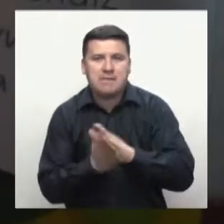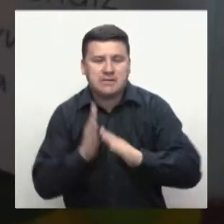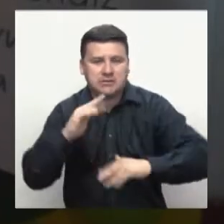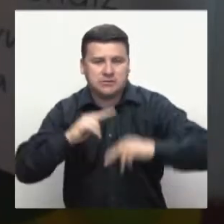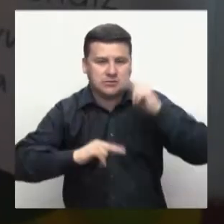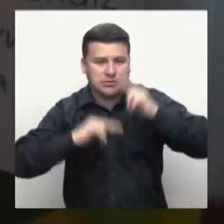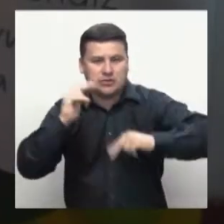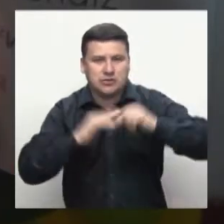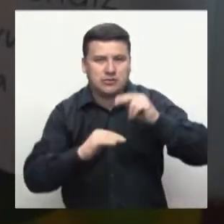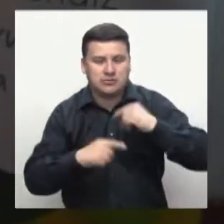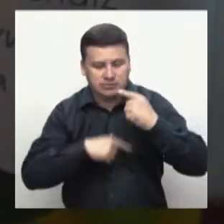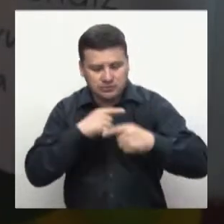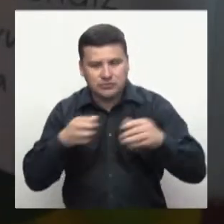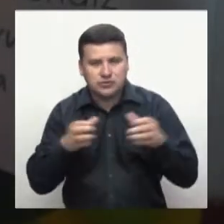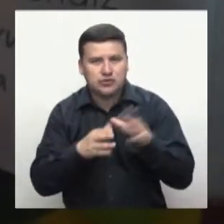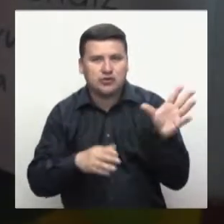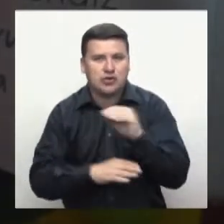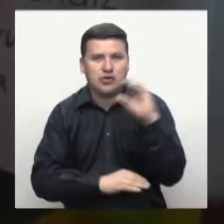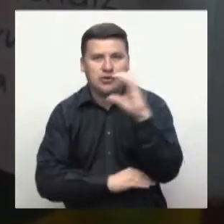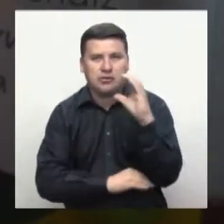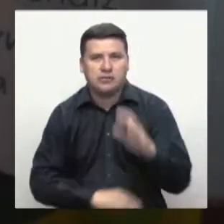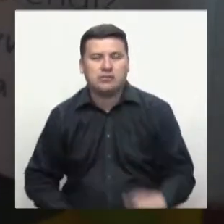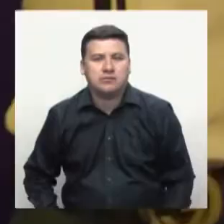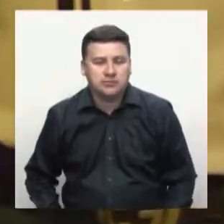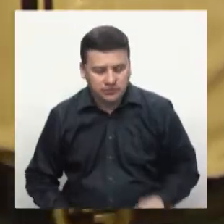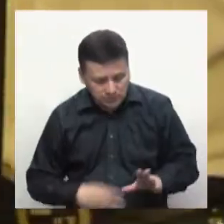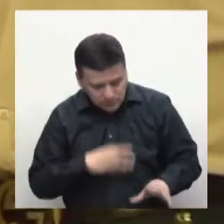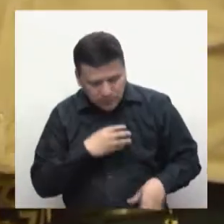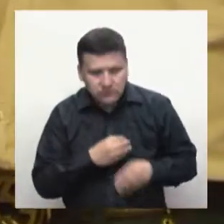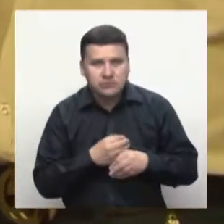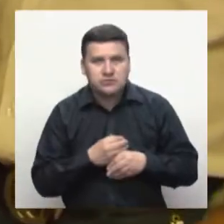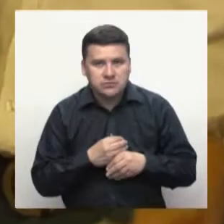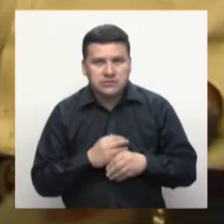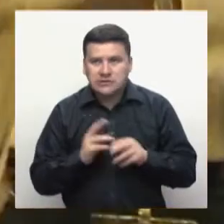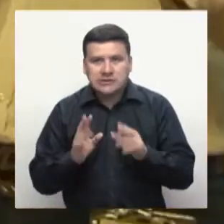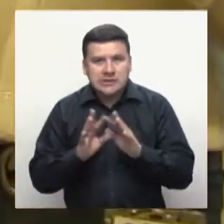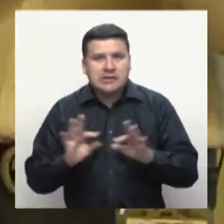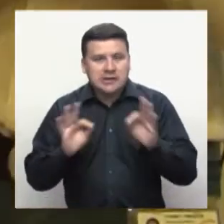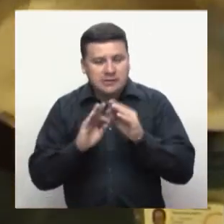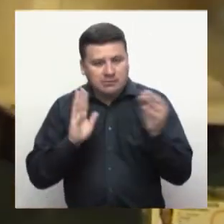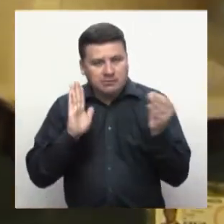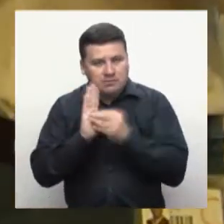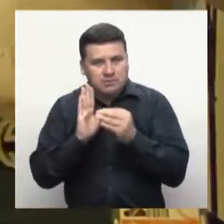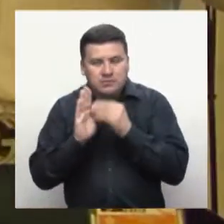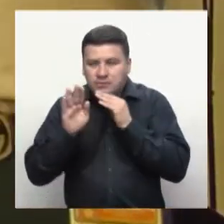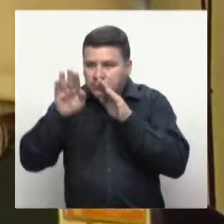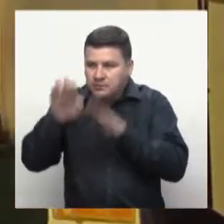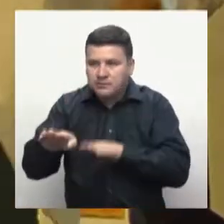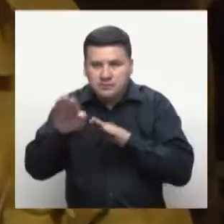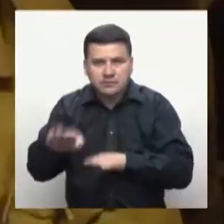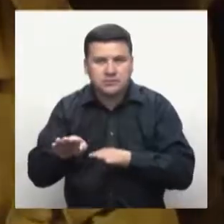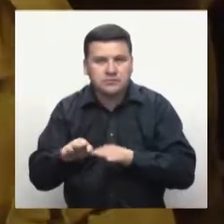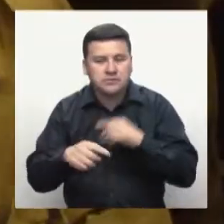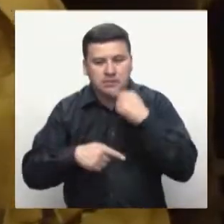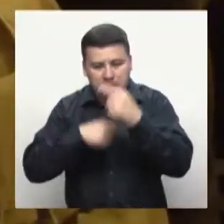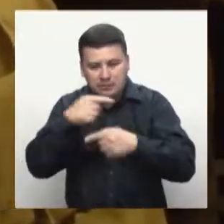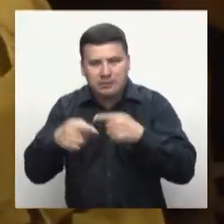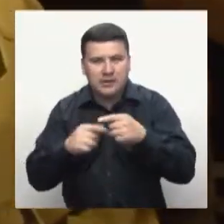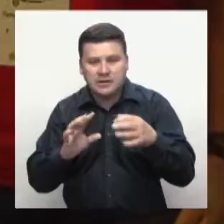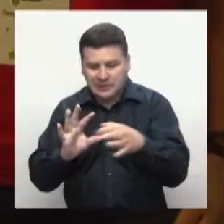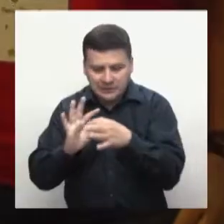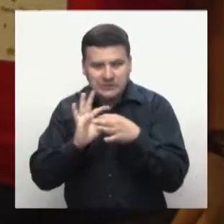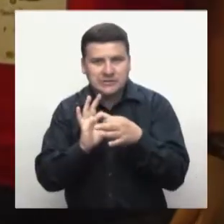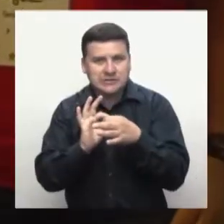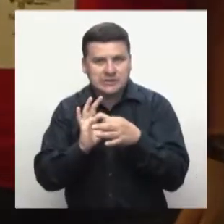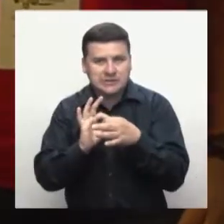Colombia en paz que estamos construyendo, esta generación que es de todos nosotros. Adicionalmente, la cumbre logra la integración entre los representantes y la